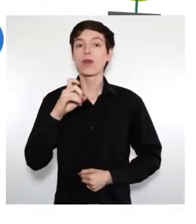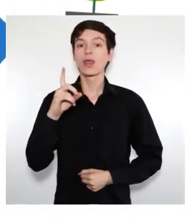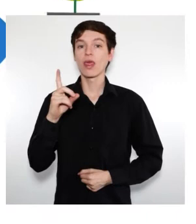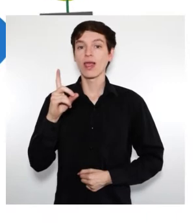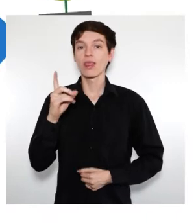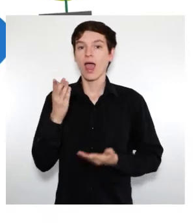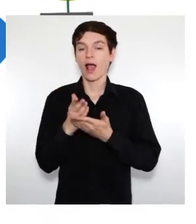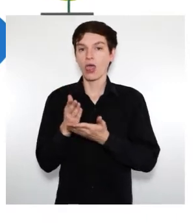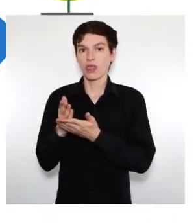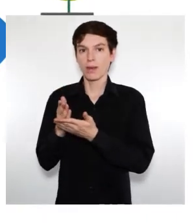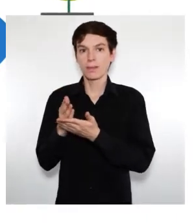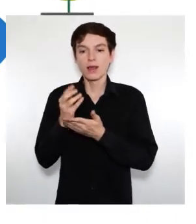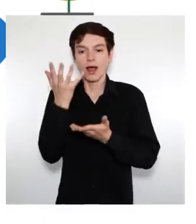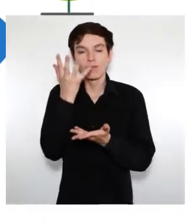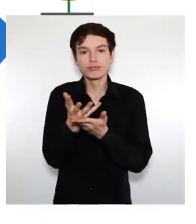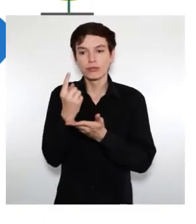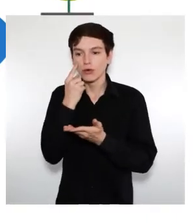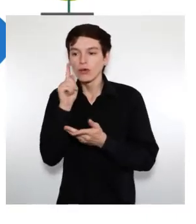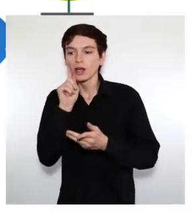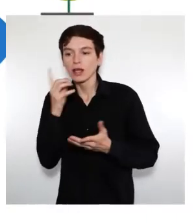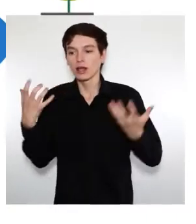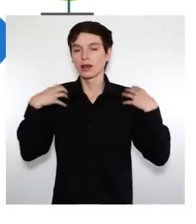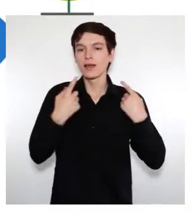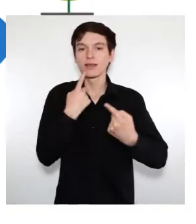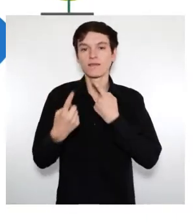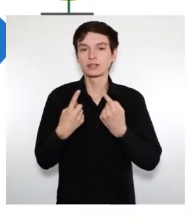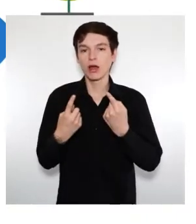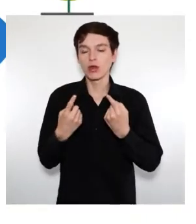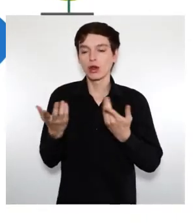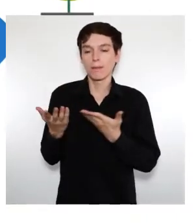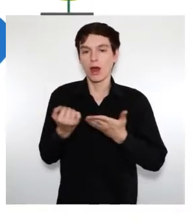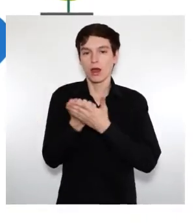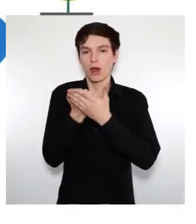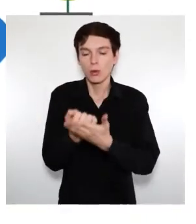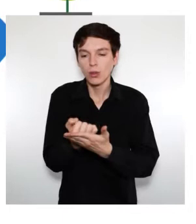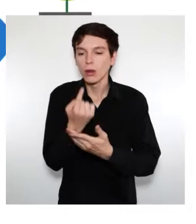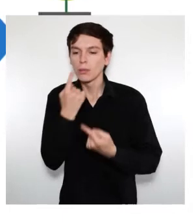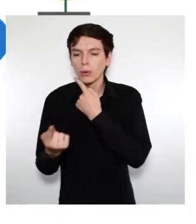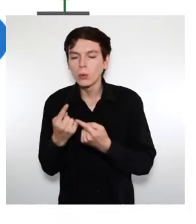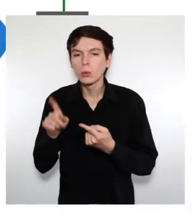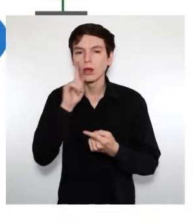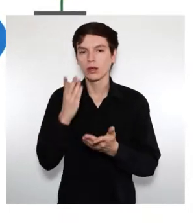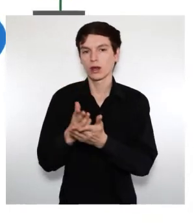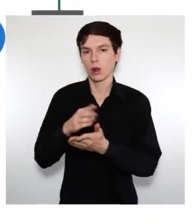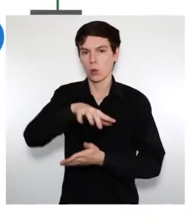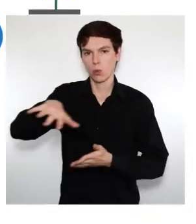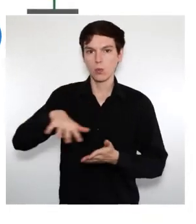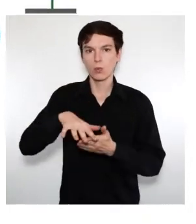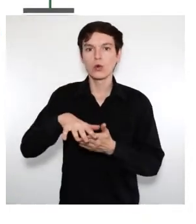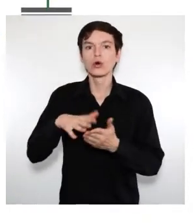Cada unidad académica define entrevistadores, quienes tienen el rol fundamental de acompañar a los alertados de su unidad,